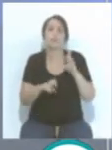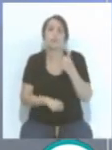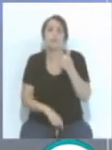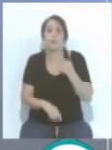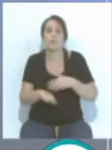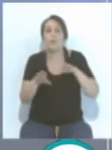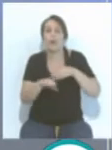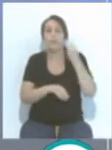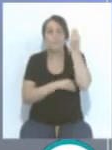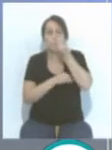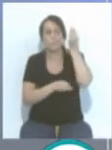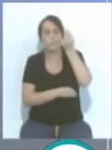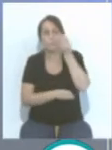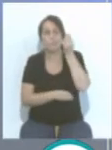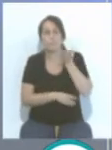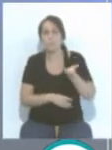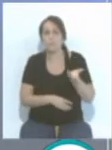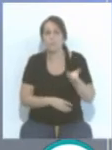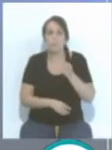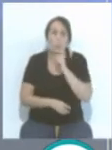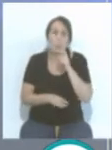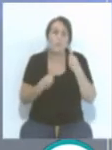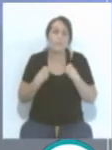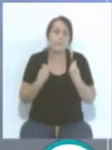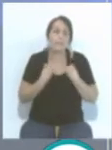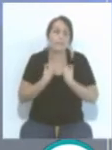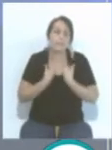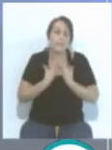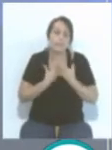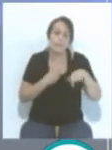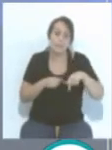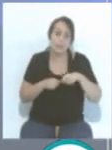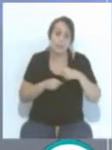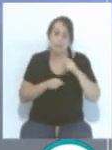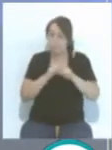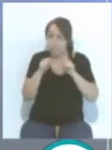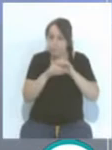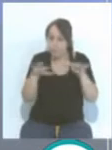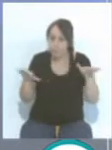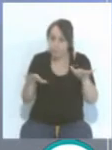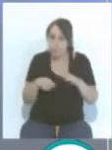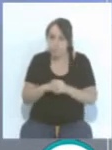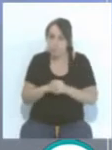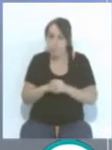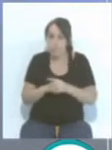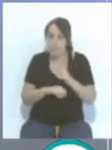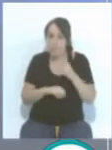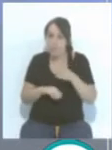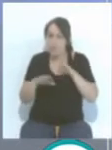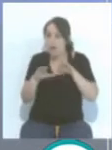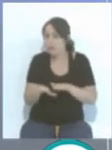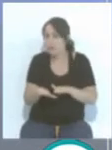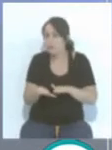aficionado se pregunta, bueno, ¿cómo se ha vivido esta pandemia? Primero, el aficionado tuvo